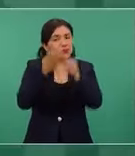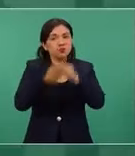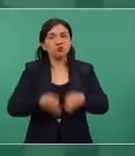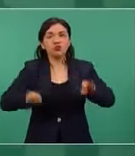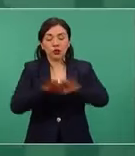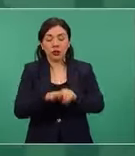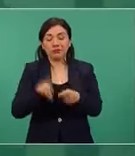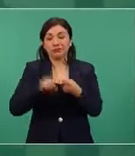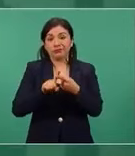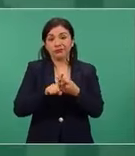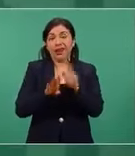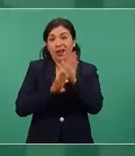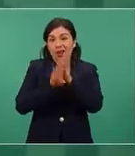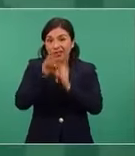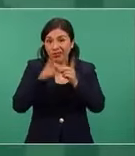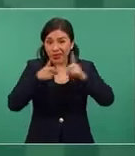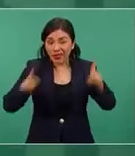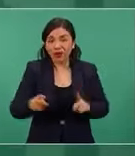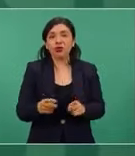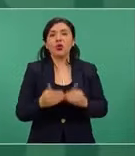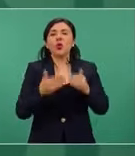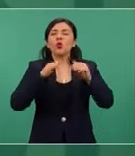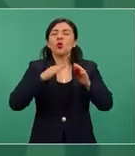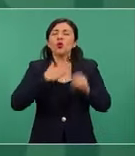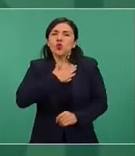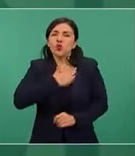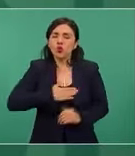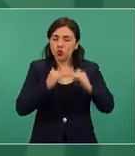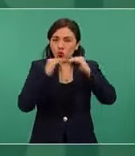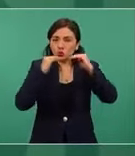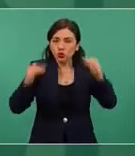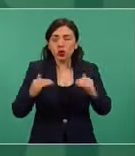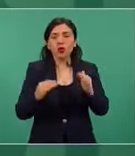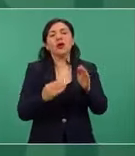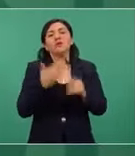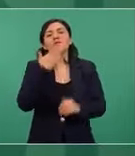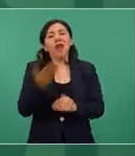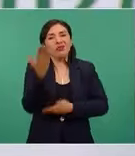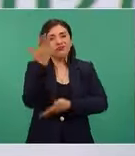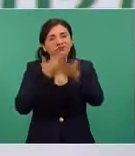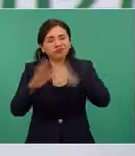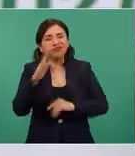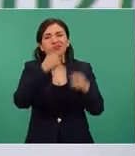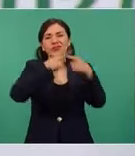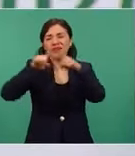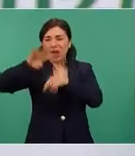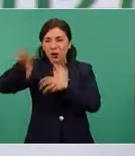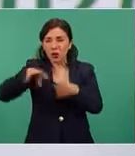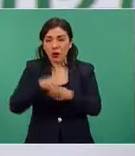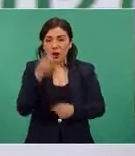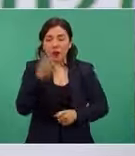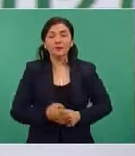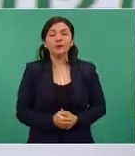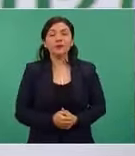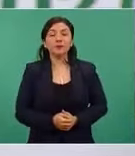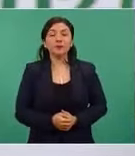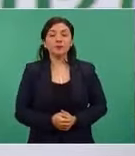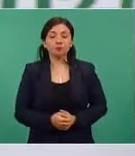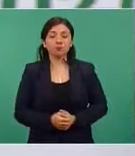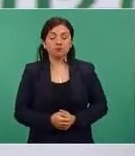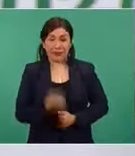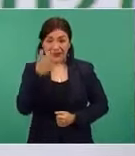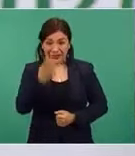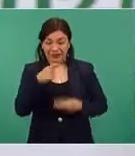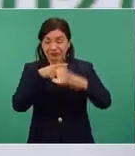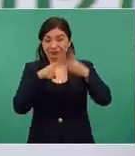Desarrollo, equidad, crecimiento, diversidad. Se trataría sobre